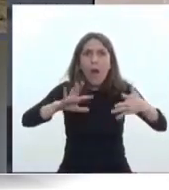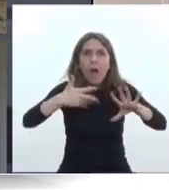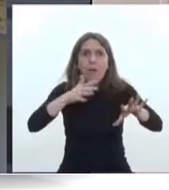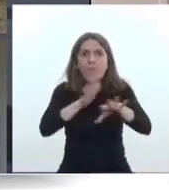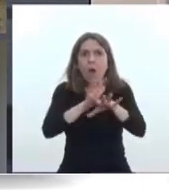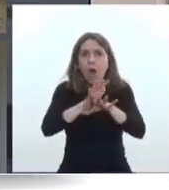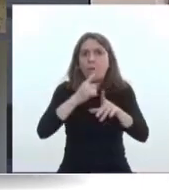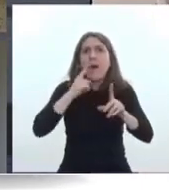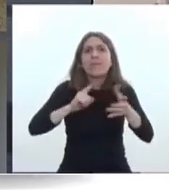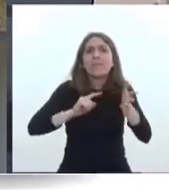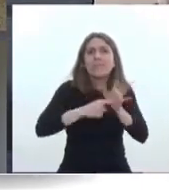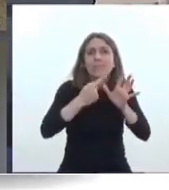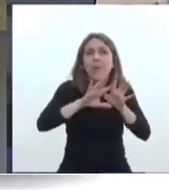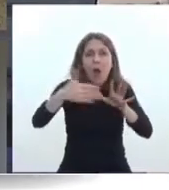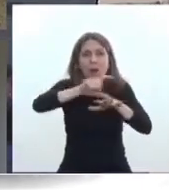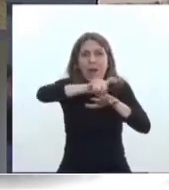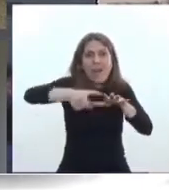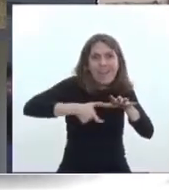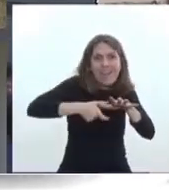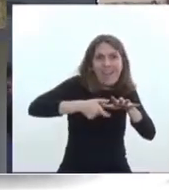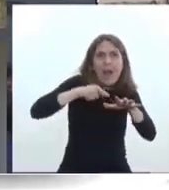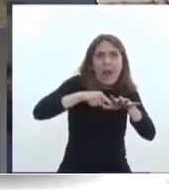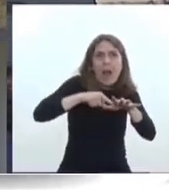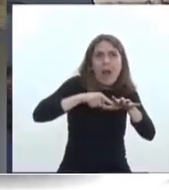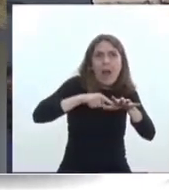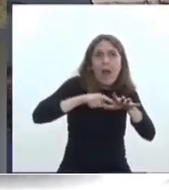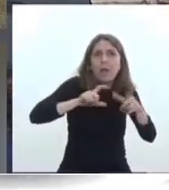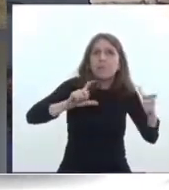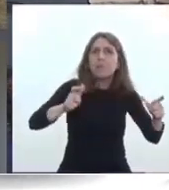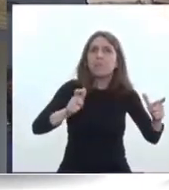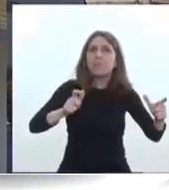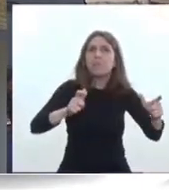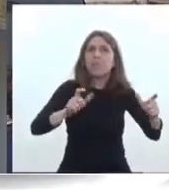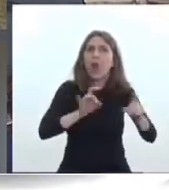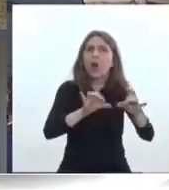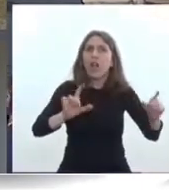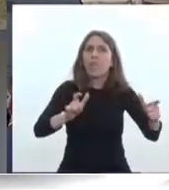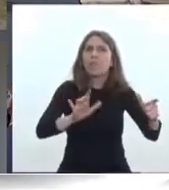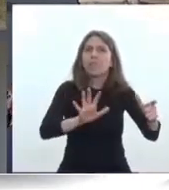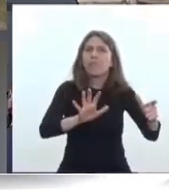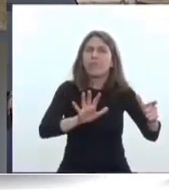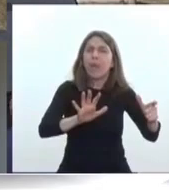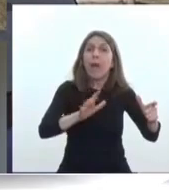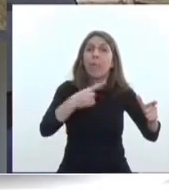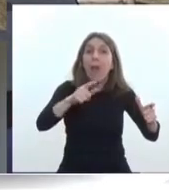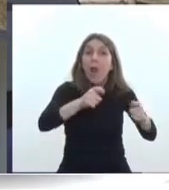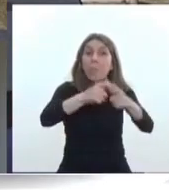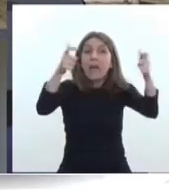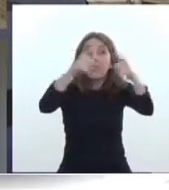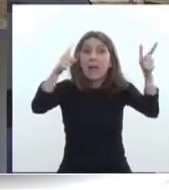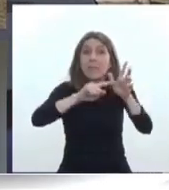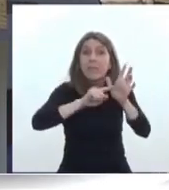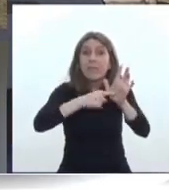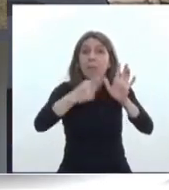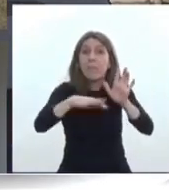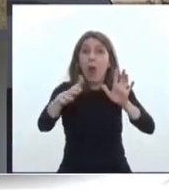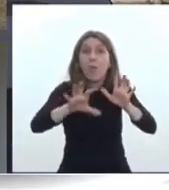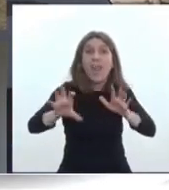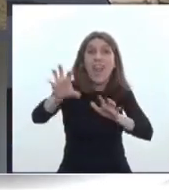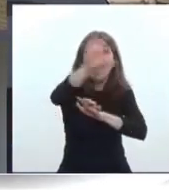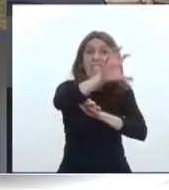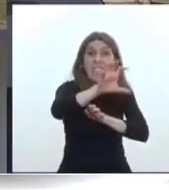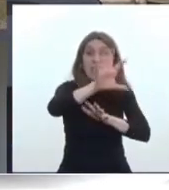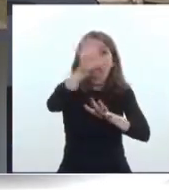en el área metropolitana de Buenos Aires y se empezó a meter en el interior del país. Y allí es donde uno se da cuenta también cómo la